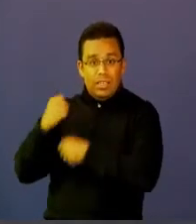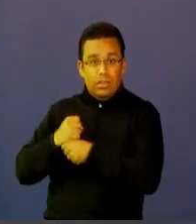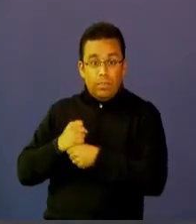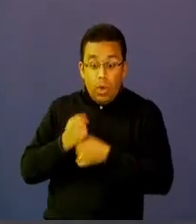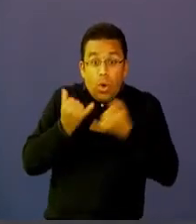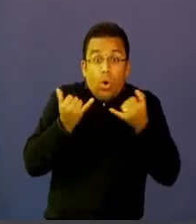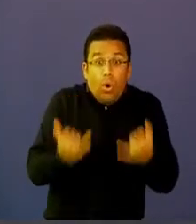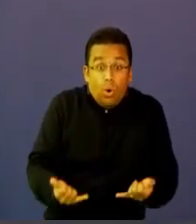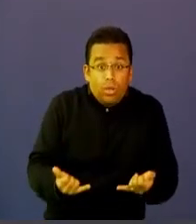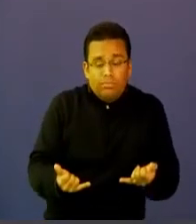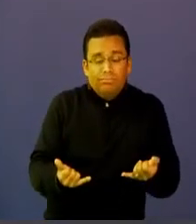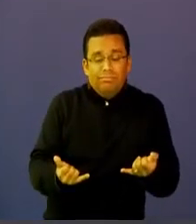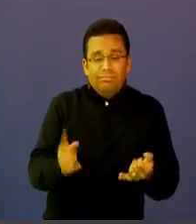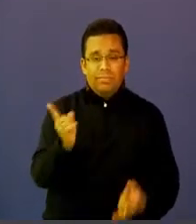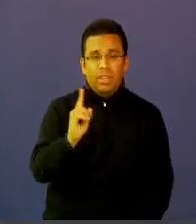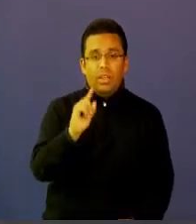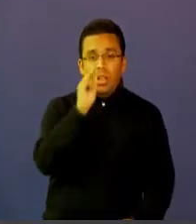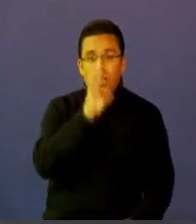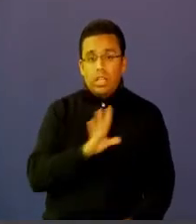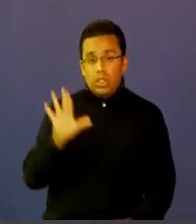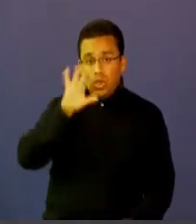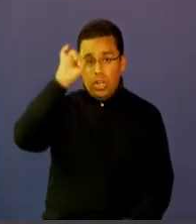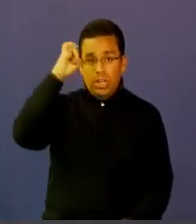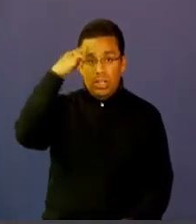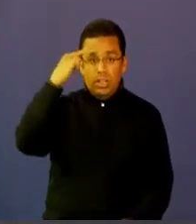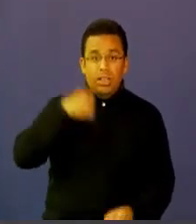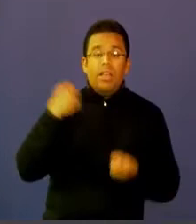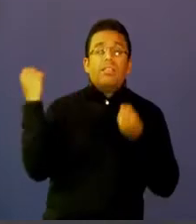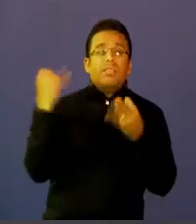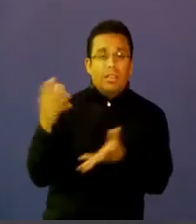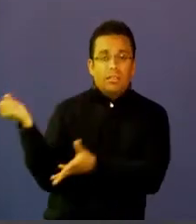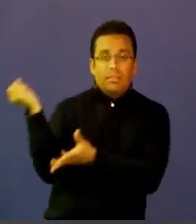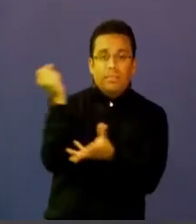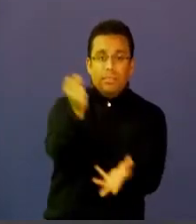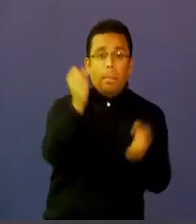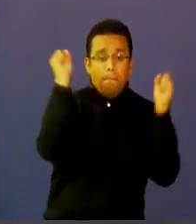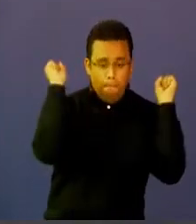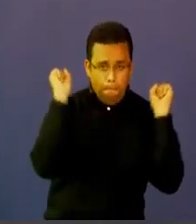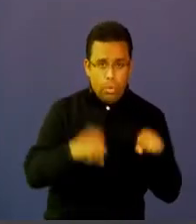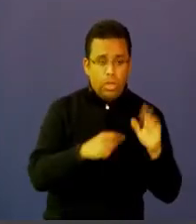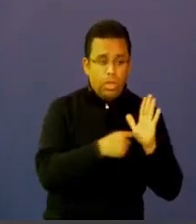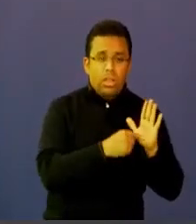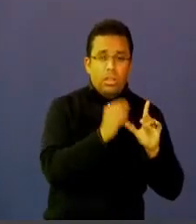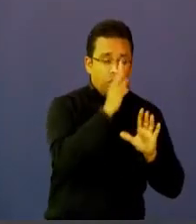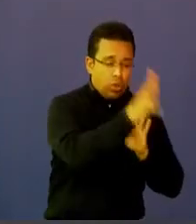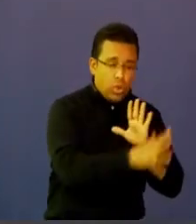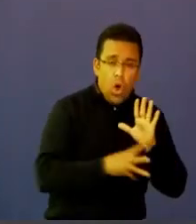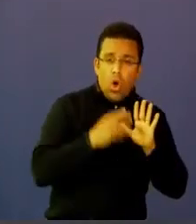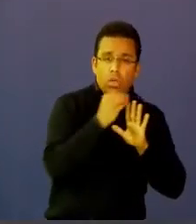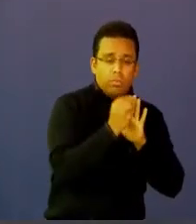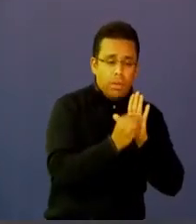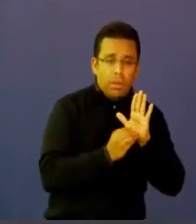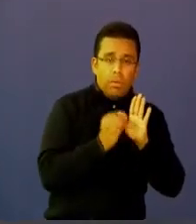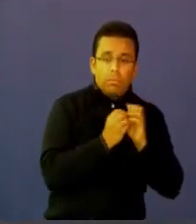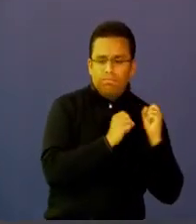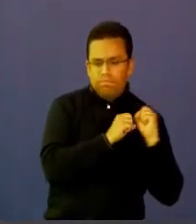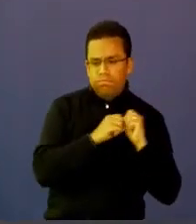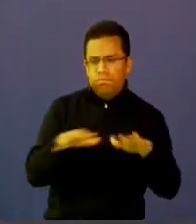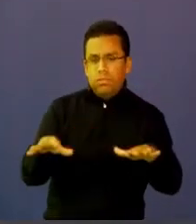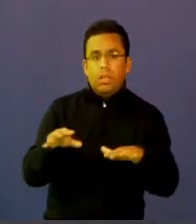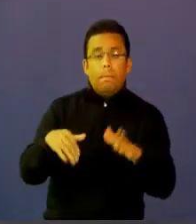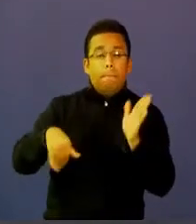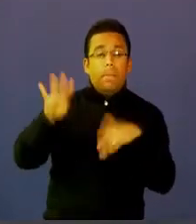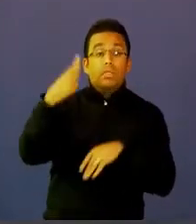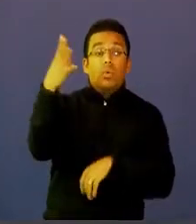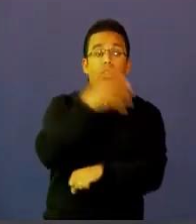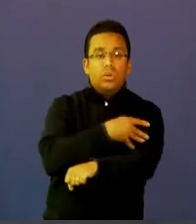ministerio de las TIC que ha hecho una inversión grande ha permitido que los contenidos del ministerio de educación puedan llegar a más de 2 millones de estudiantes